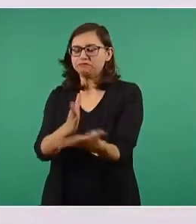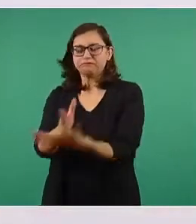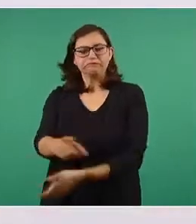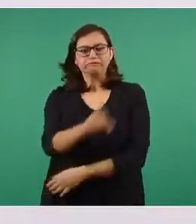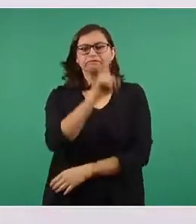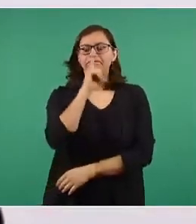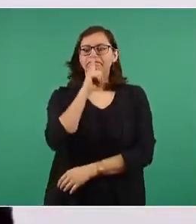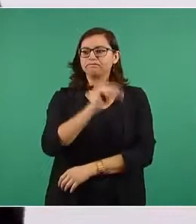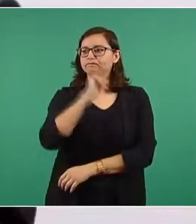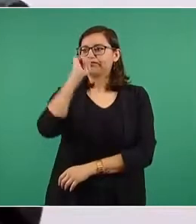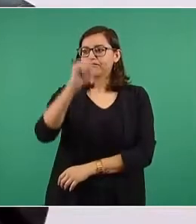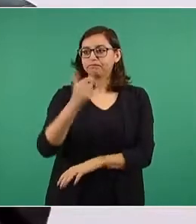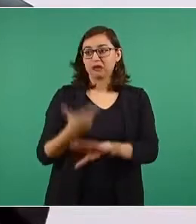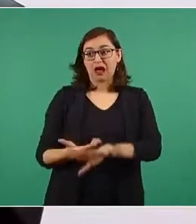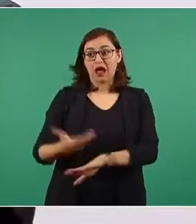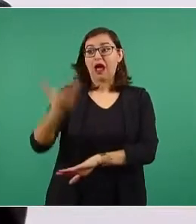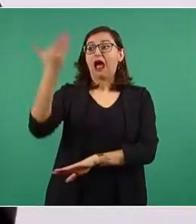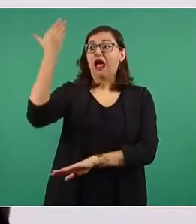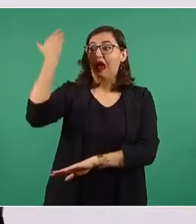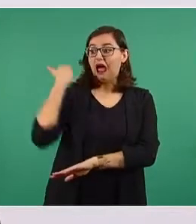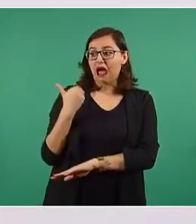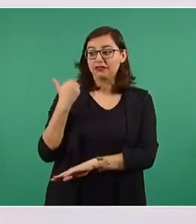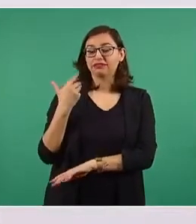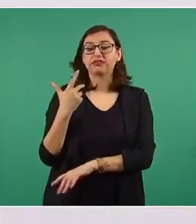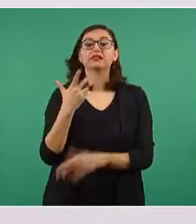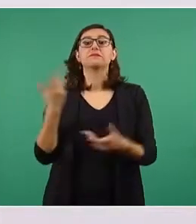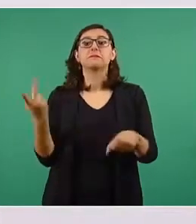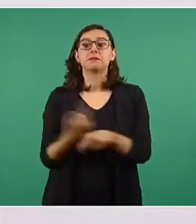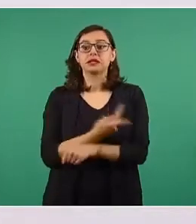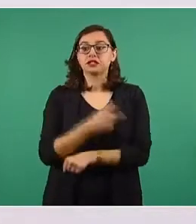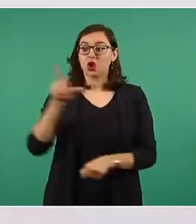llevaron a cabo elecciones de Estado,